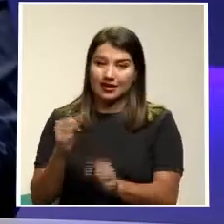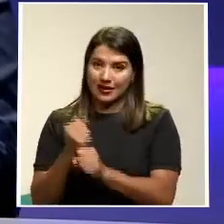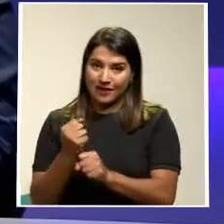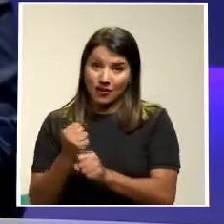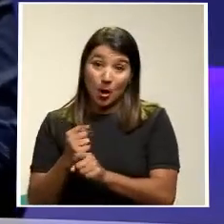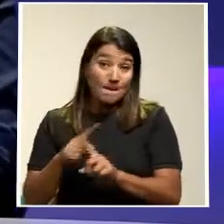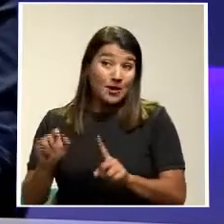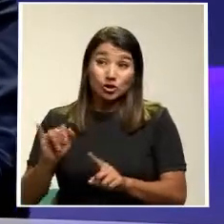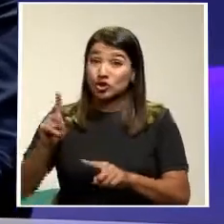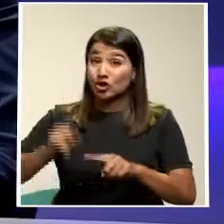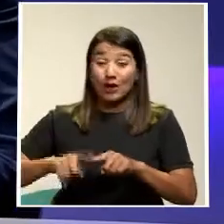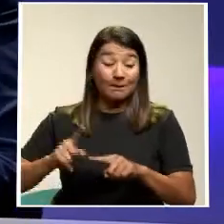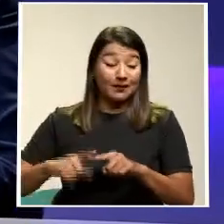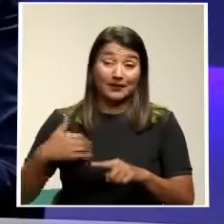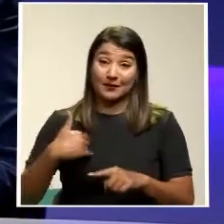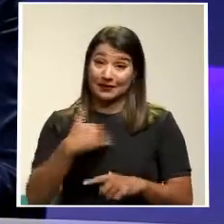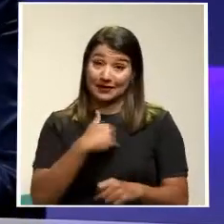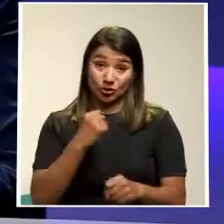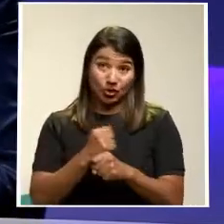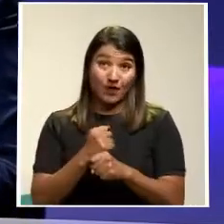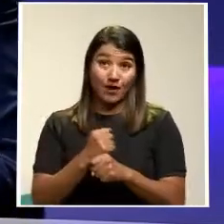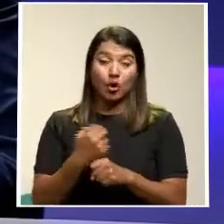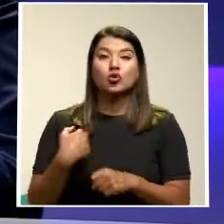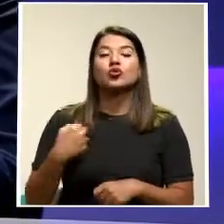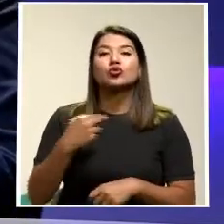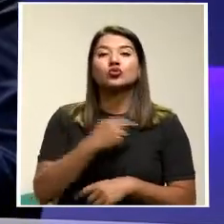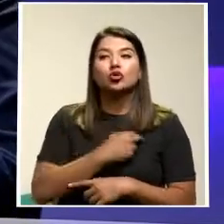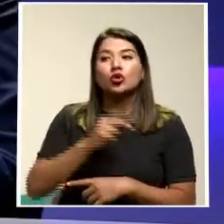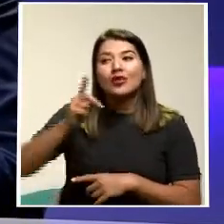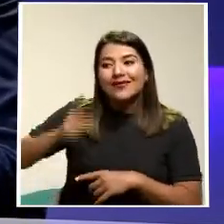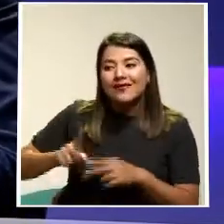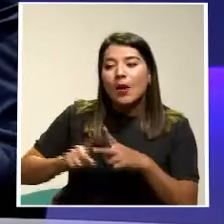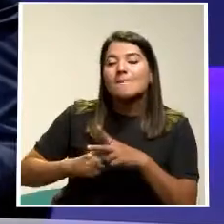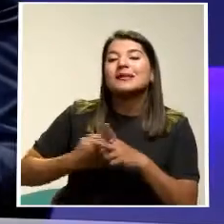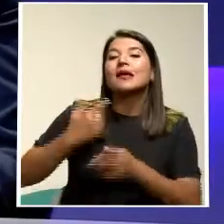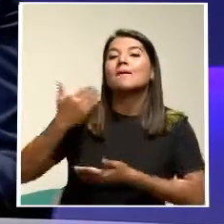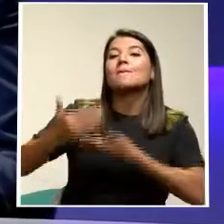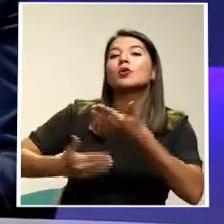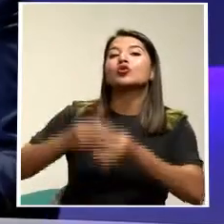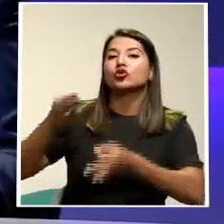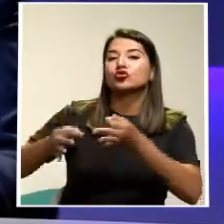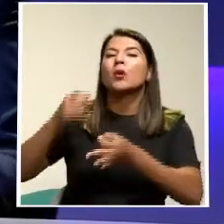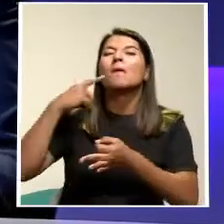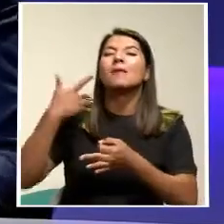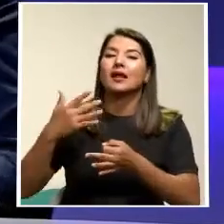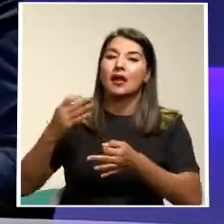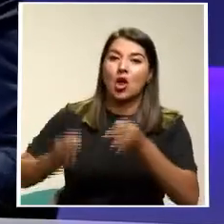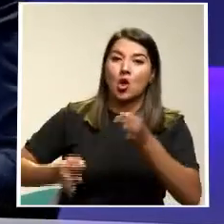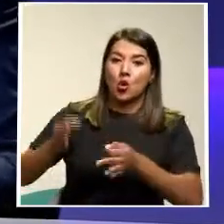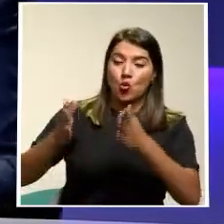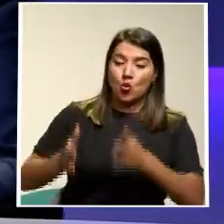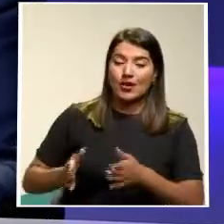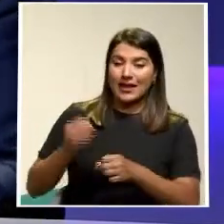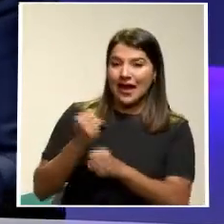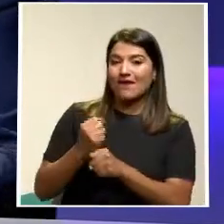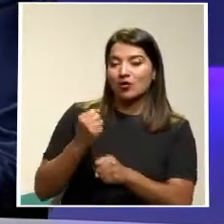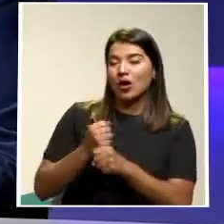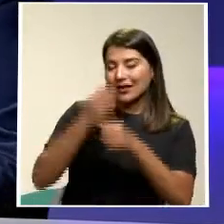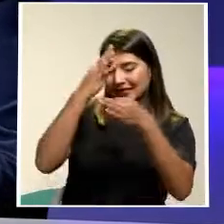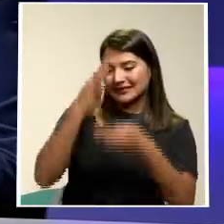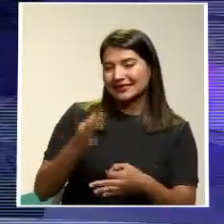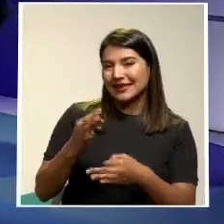ministerio de trabajo Eso es importante Debemos llevarlo Un proceso judicial Para que un juez laboral Determine que hay una infracción A las leyes de trabajo